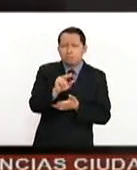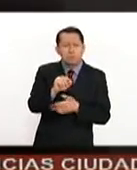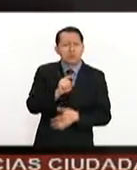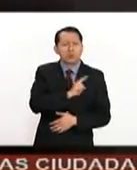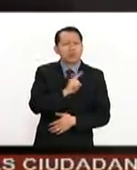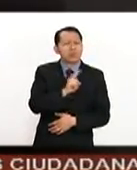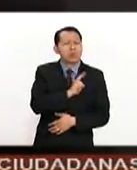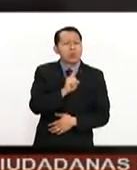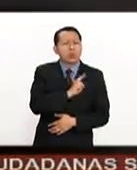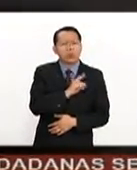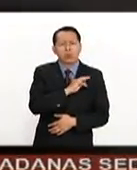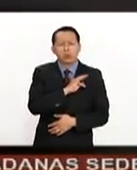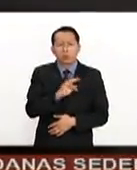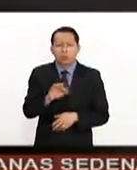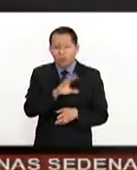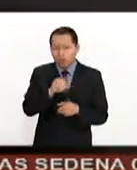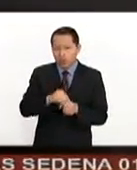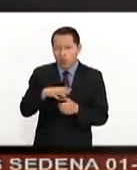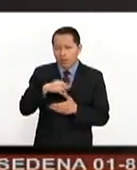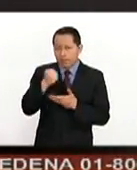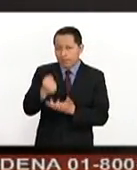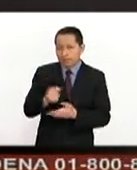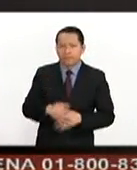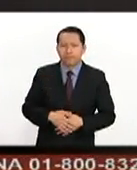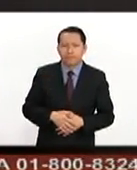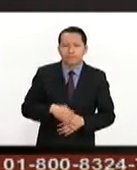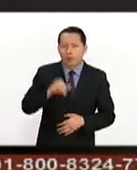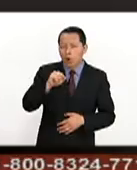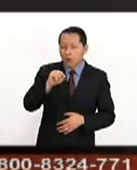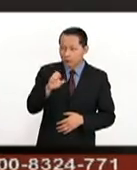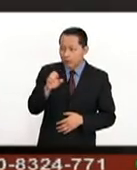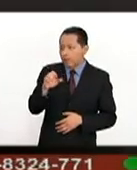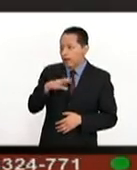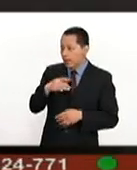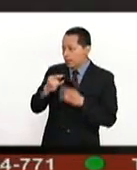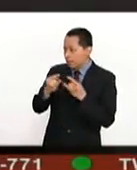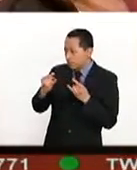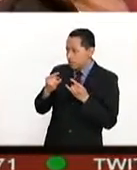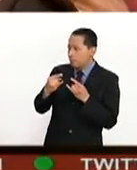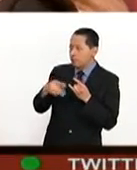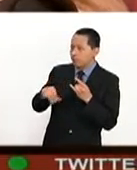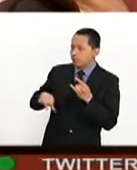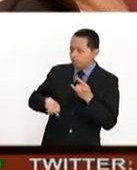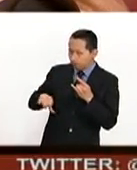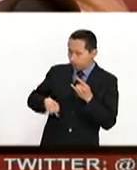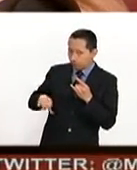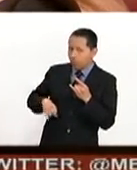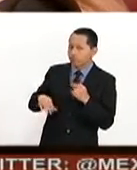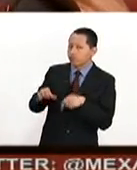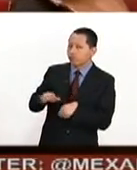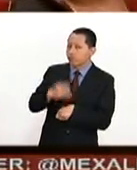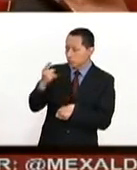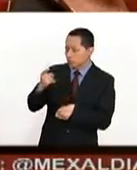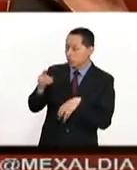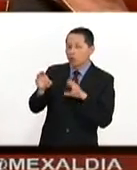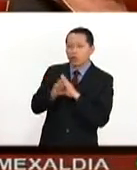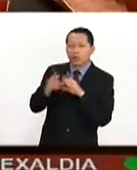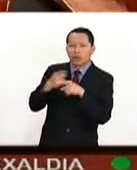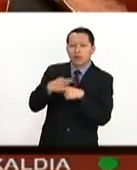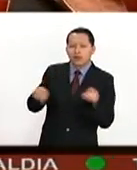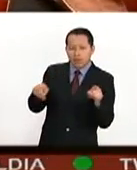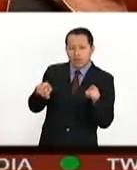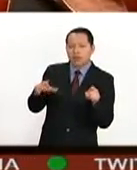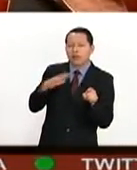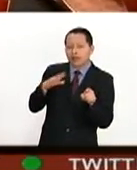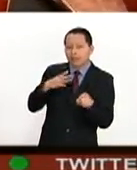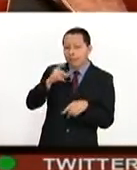tú solito capitalizas tu inversión. José, tu historia nos llama la atención porque es contraria a lo